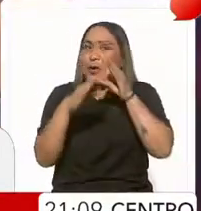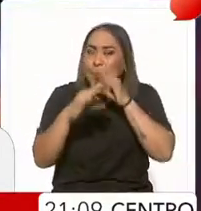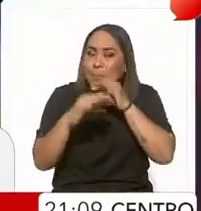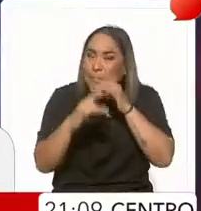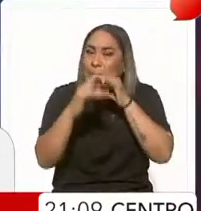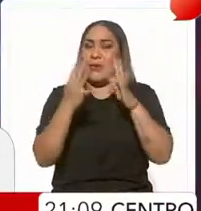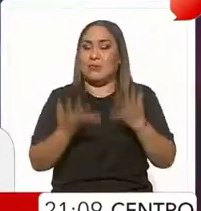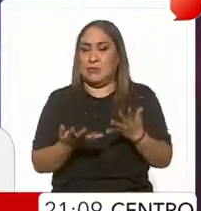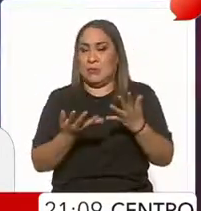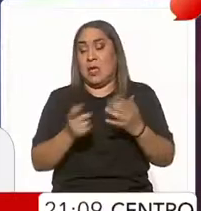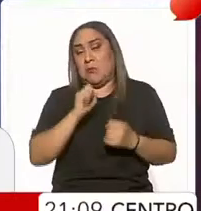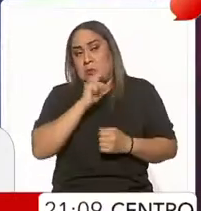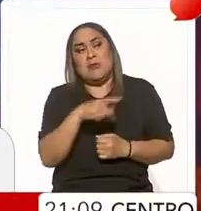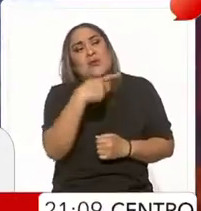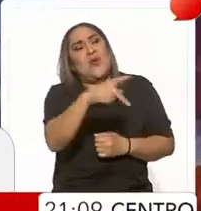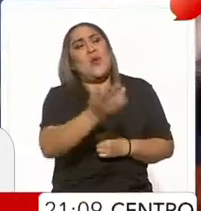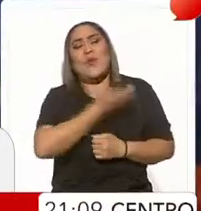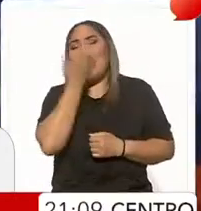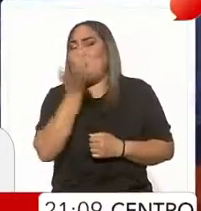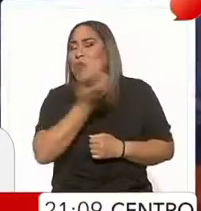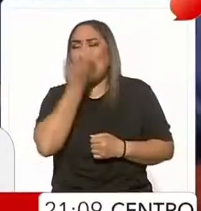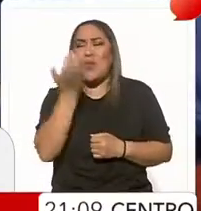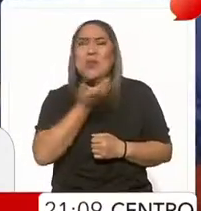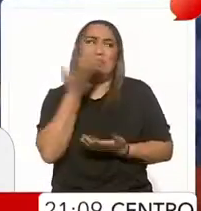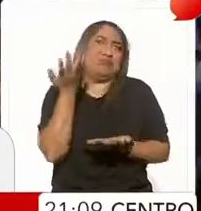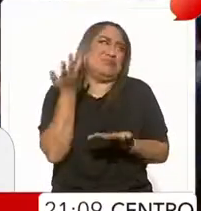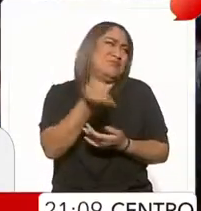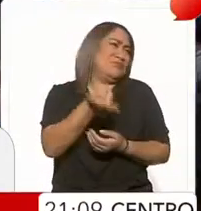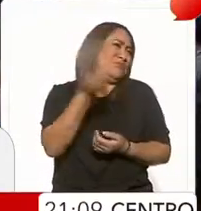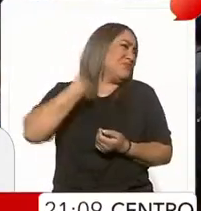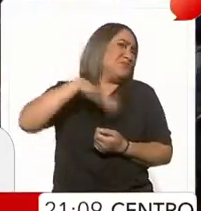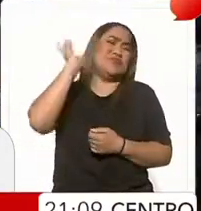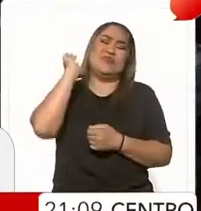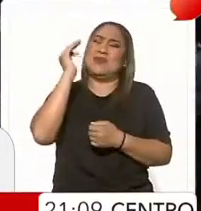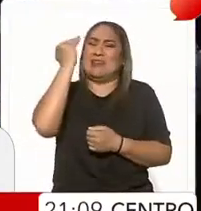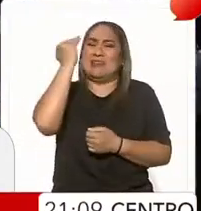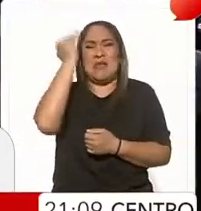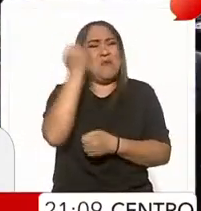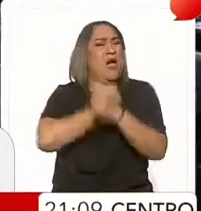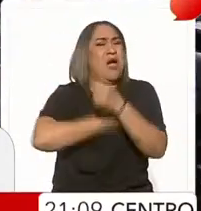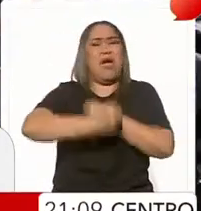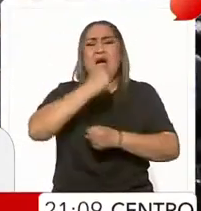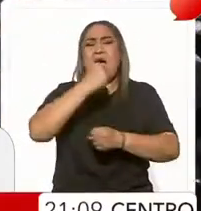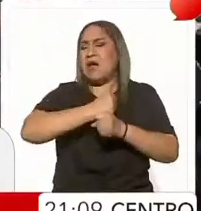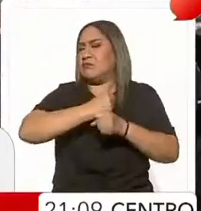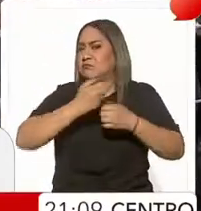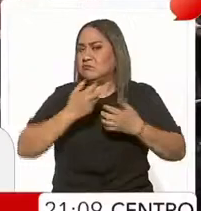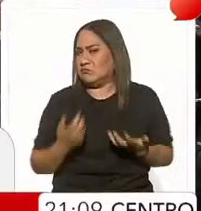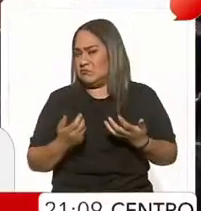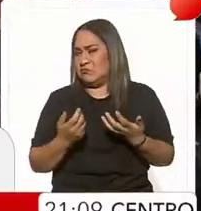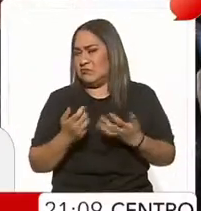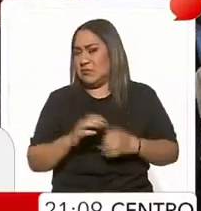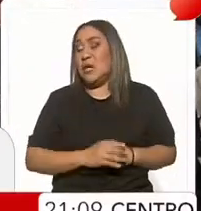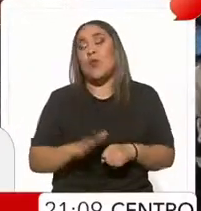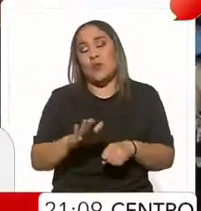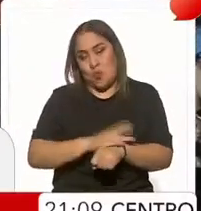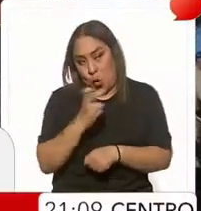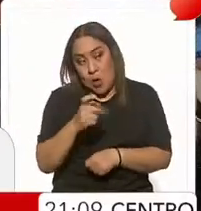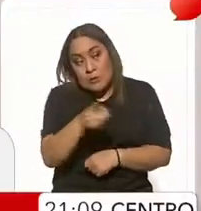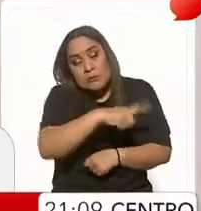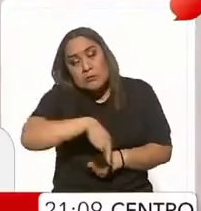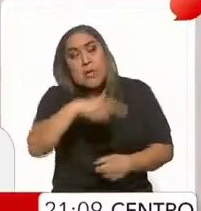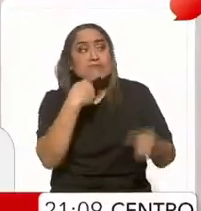una tradición de hace mucho tiempo, siglos. Y por eso se